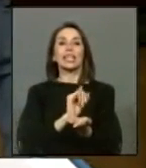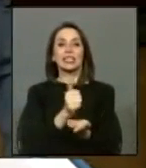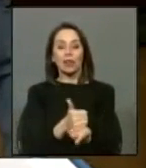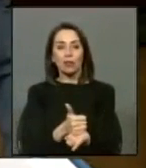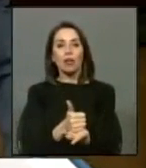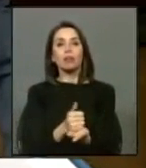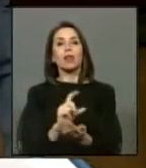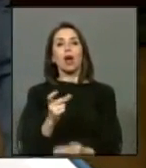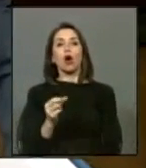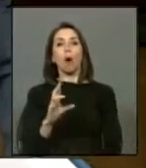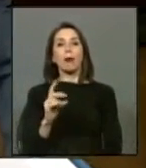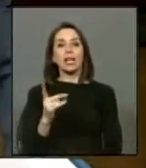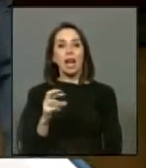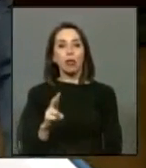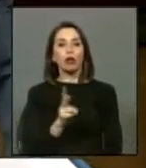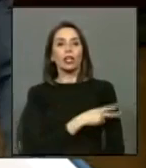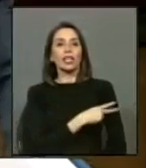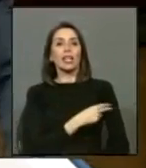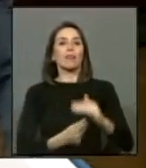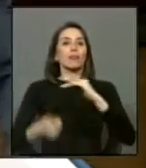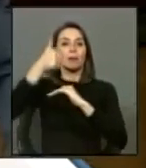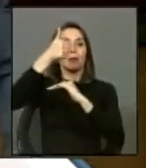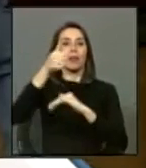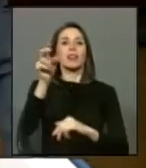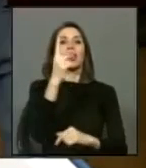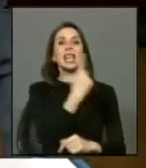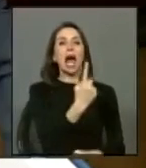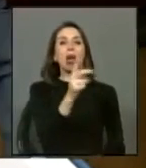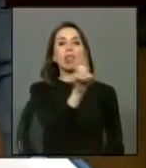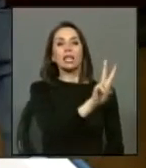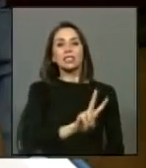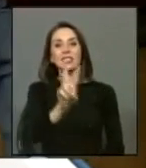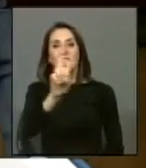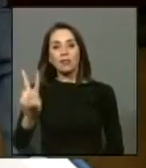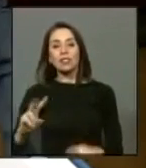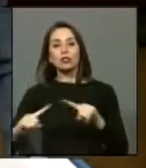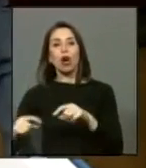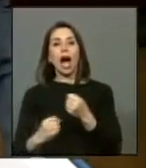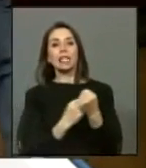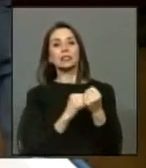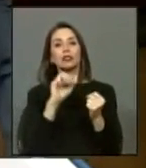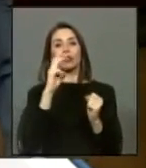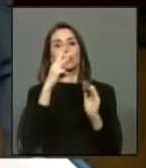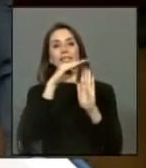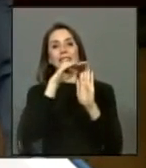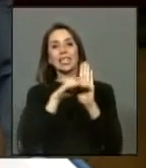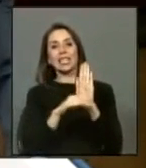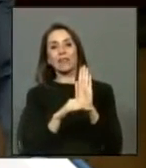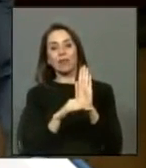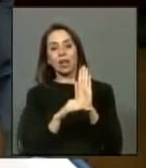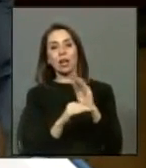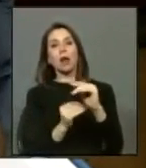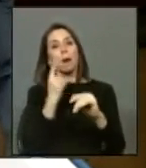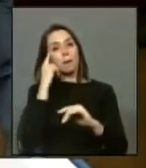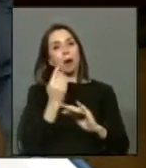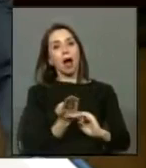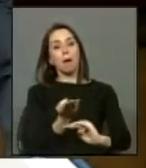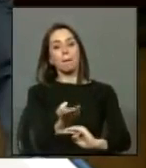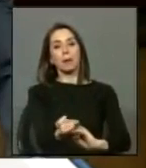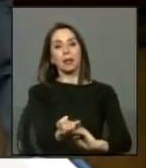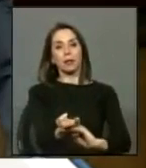los gobernadores los jefes superiores de servicio y asesores de tercer nivel para solicitar